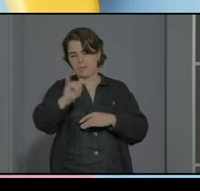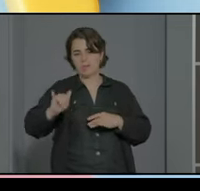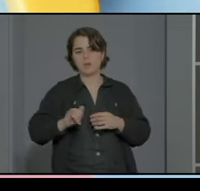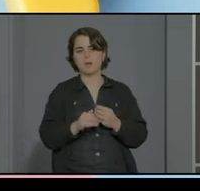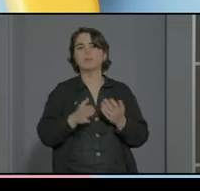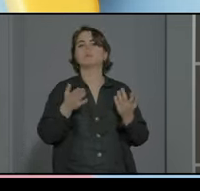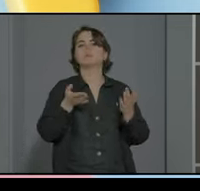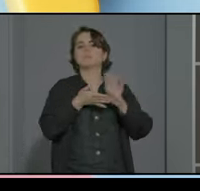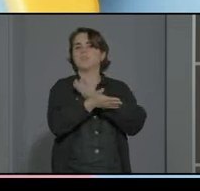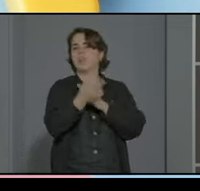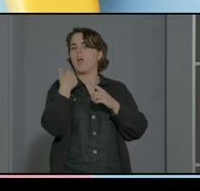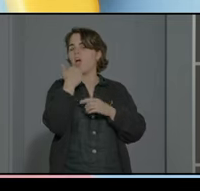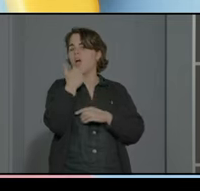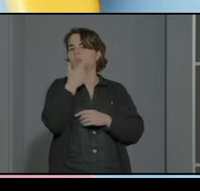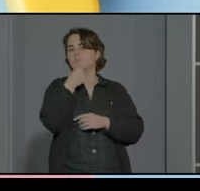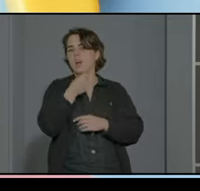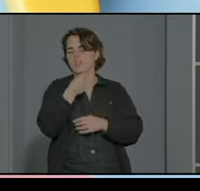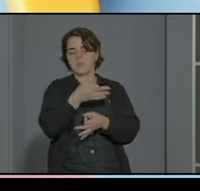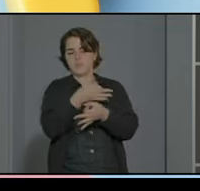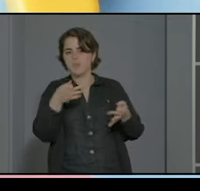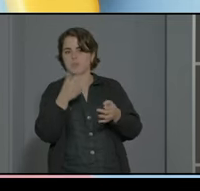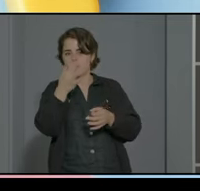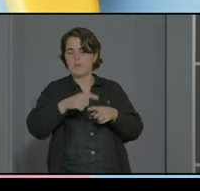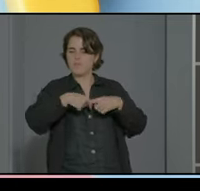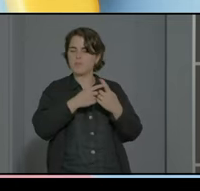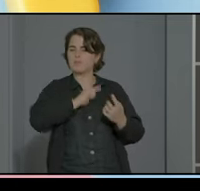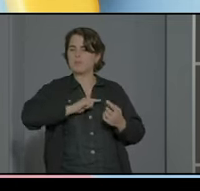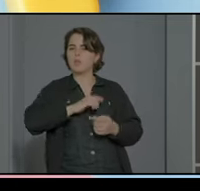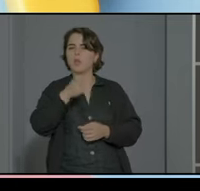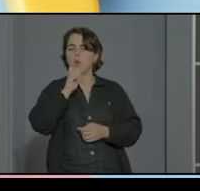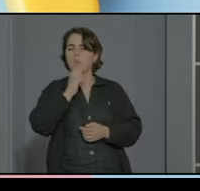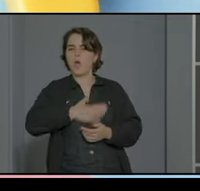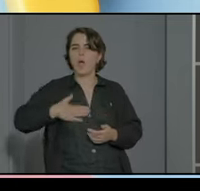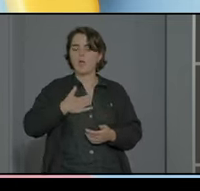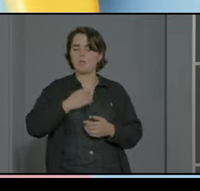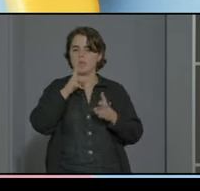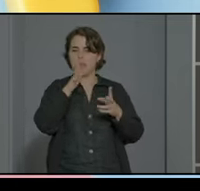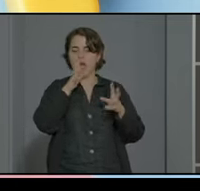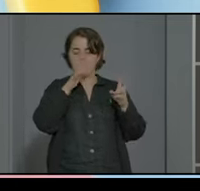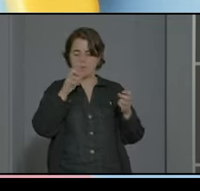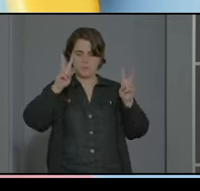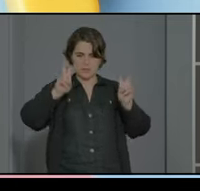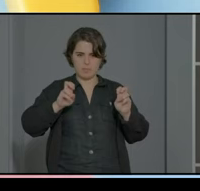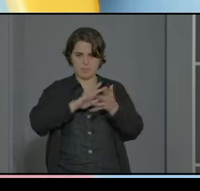y es que es una cosa sencilla y muy eficaz y las familias se sienten muy acogidas de lo que estamos hablando ahora